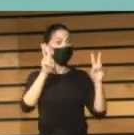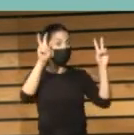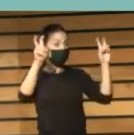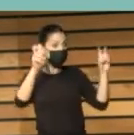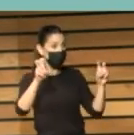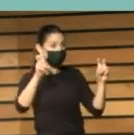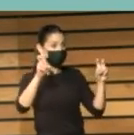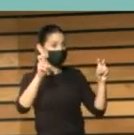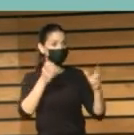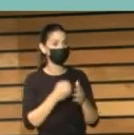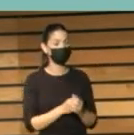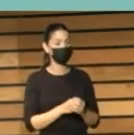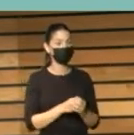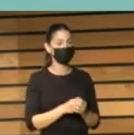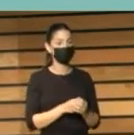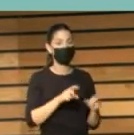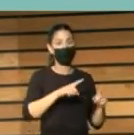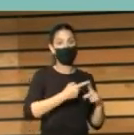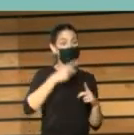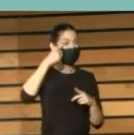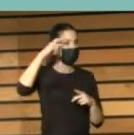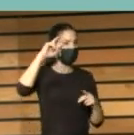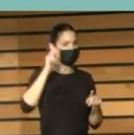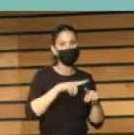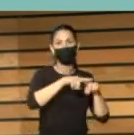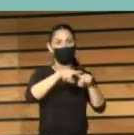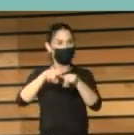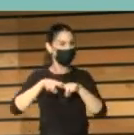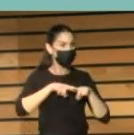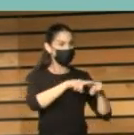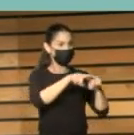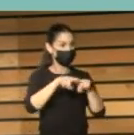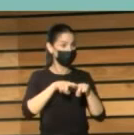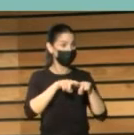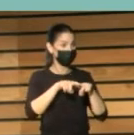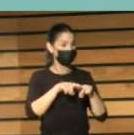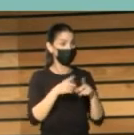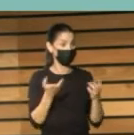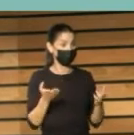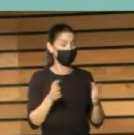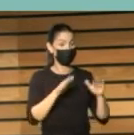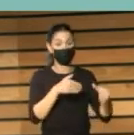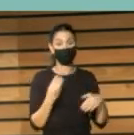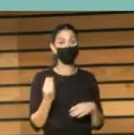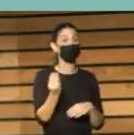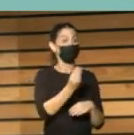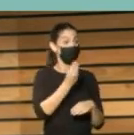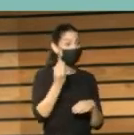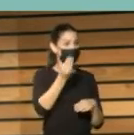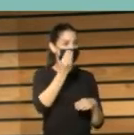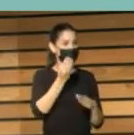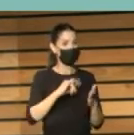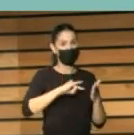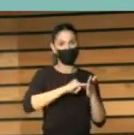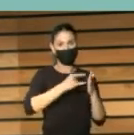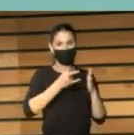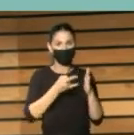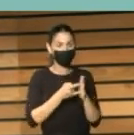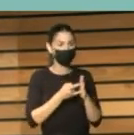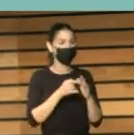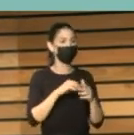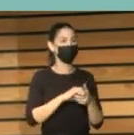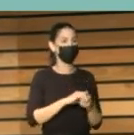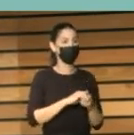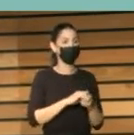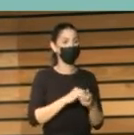compartida, como acabamos también de comentar, mejorar nuestro banco de buenas prácticas, porque a pesar de la